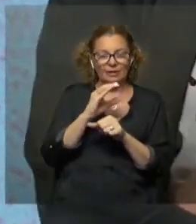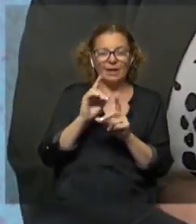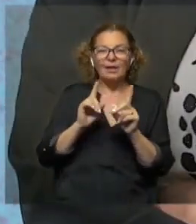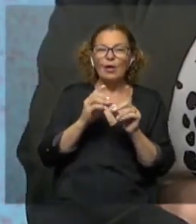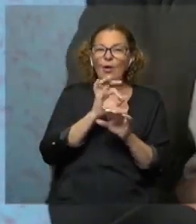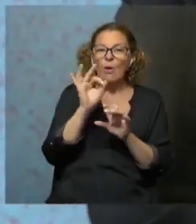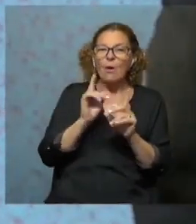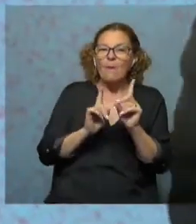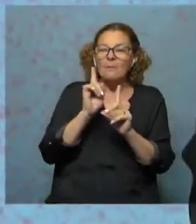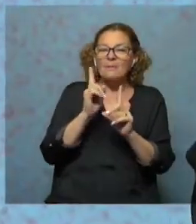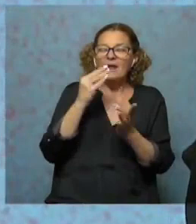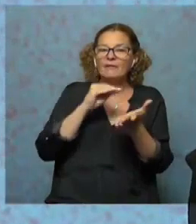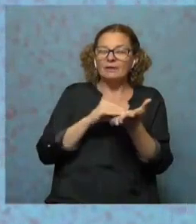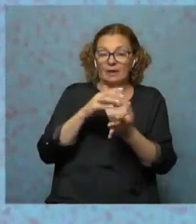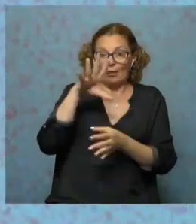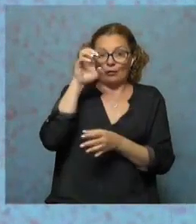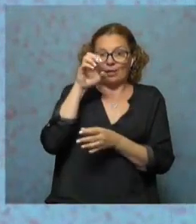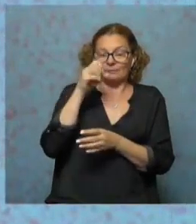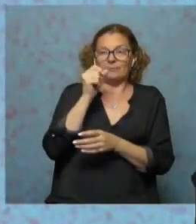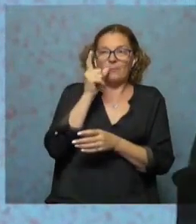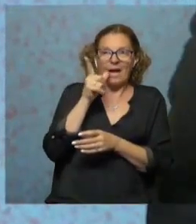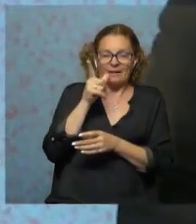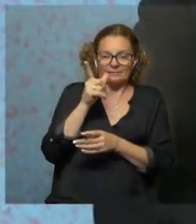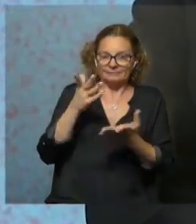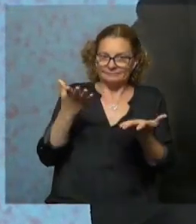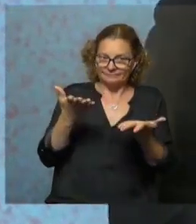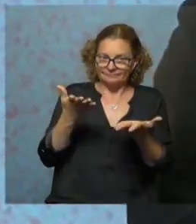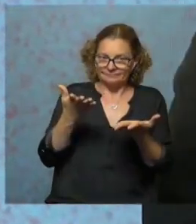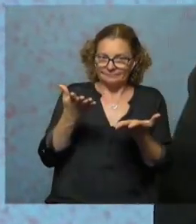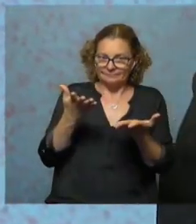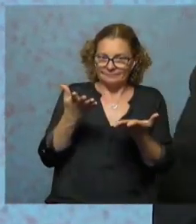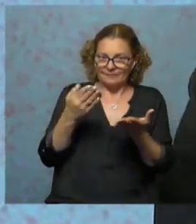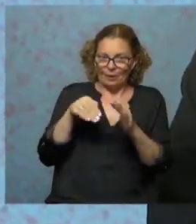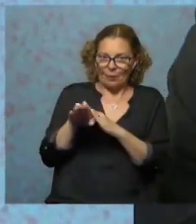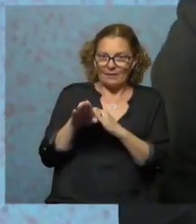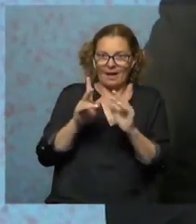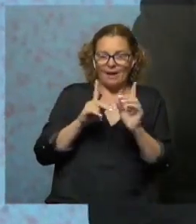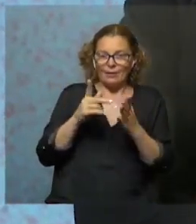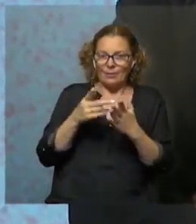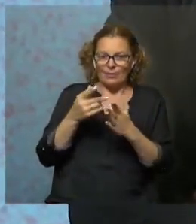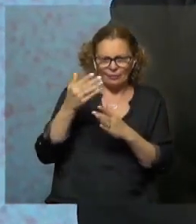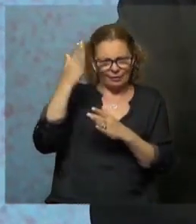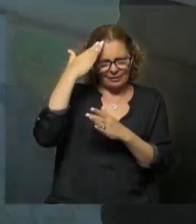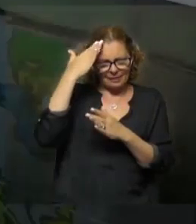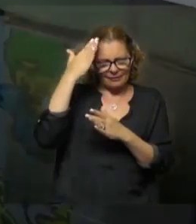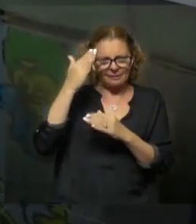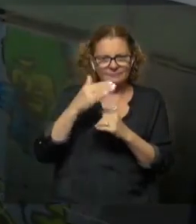de las primeras que recordás que, pa, que te llamaron mucho la atención y que guardás como cariño ese conocimiento.